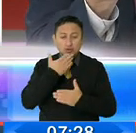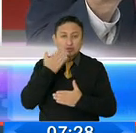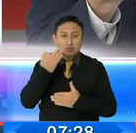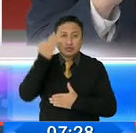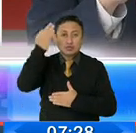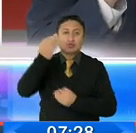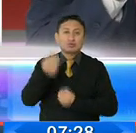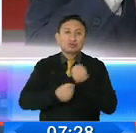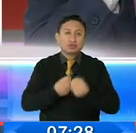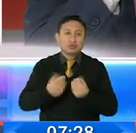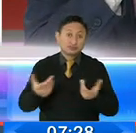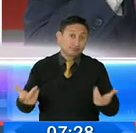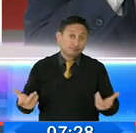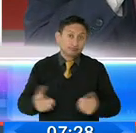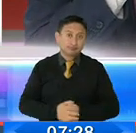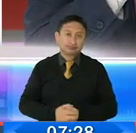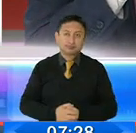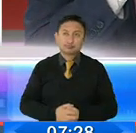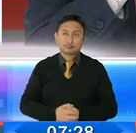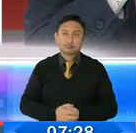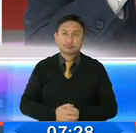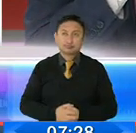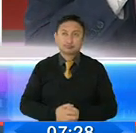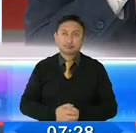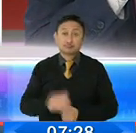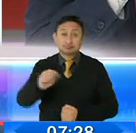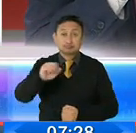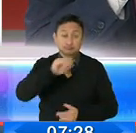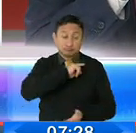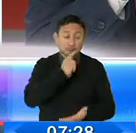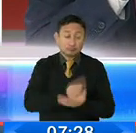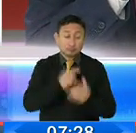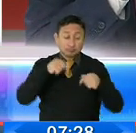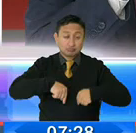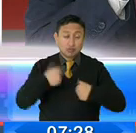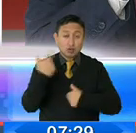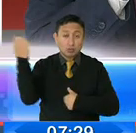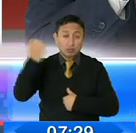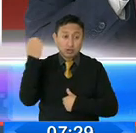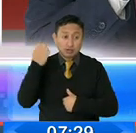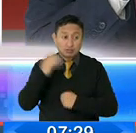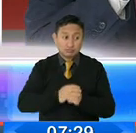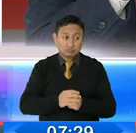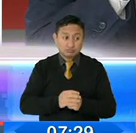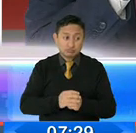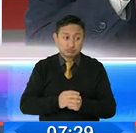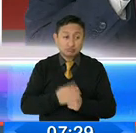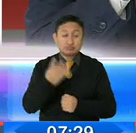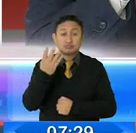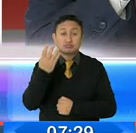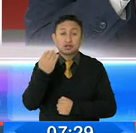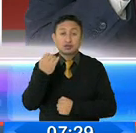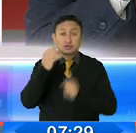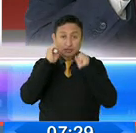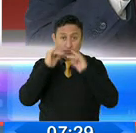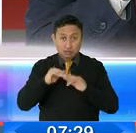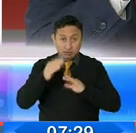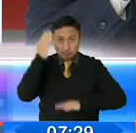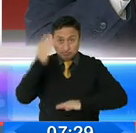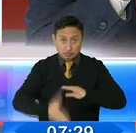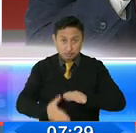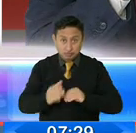tenemos y cómo lo vamos a hacer. Sí, sin duda el estado de excepción termina el 14 de septiembre,